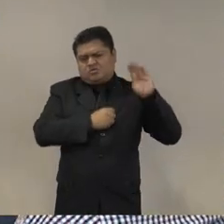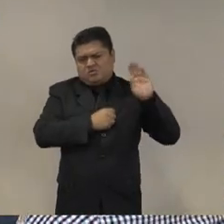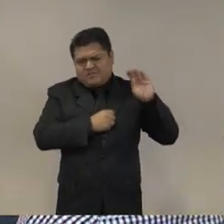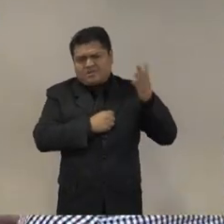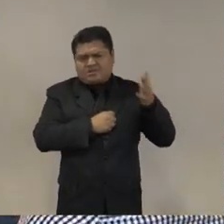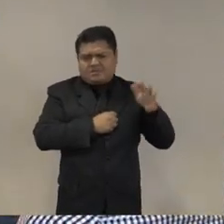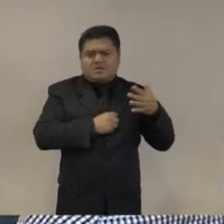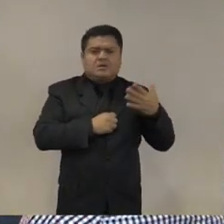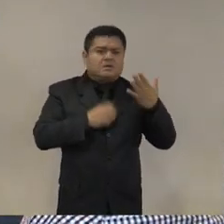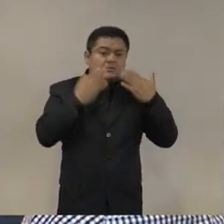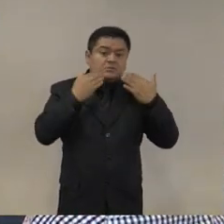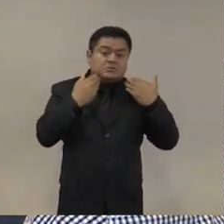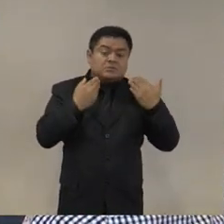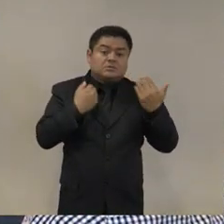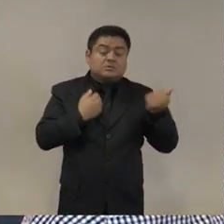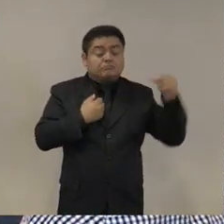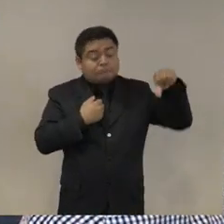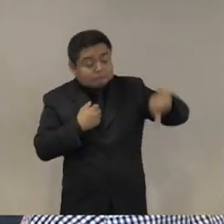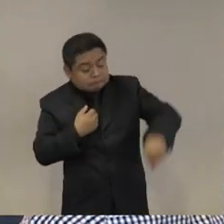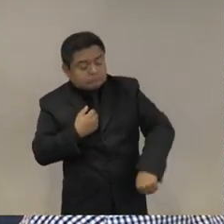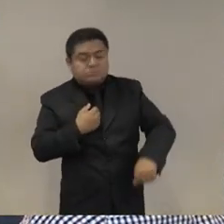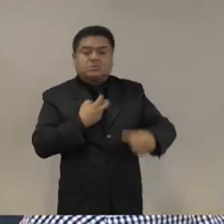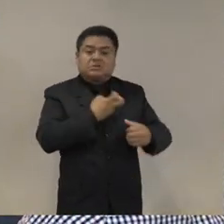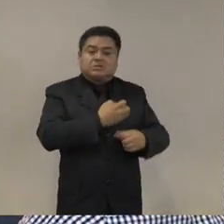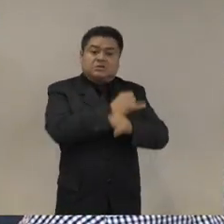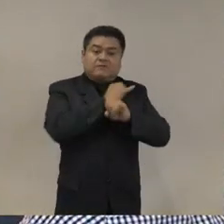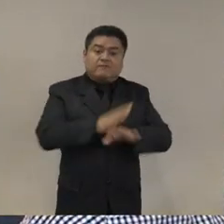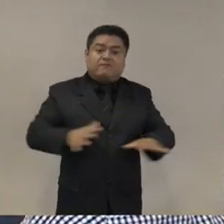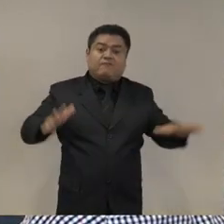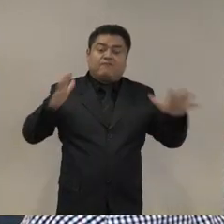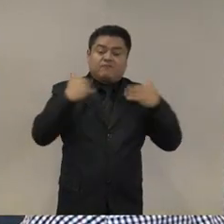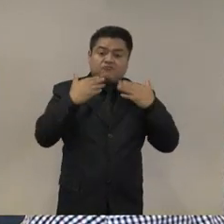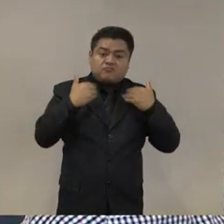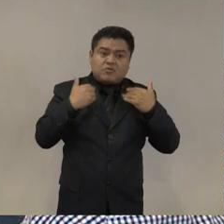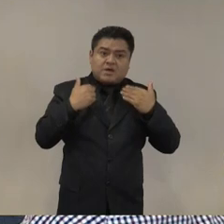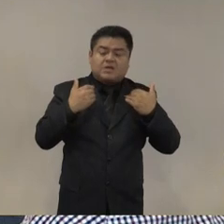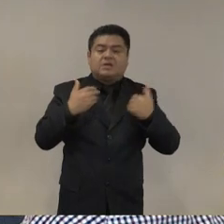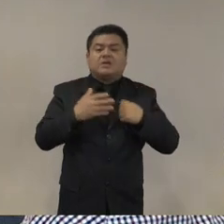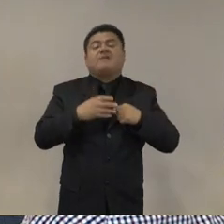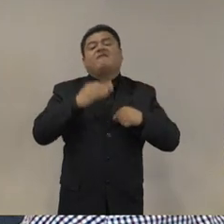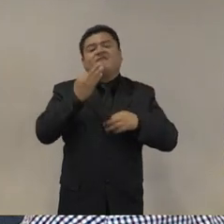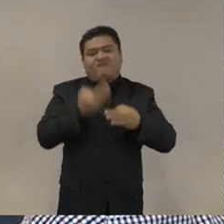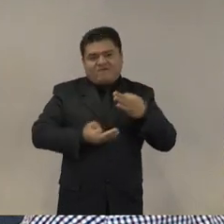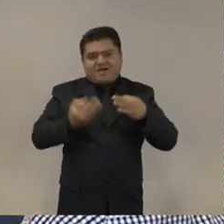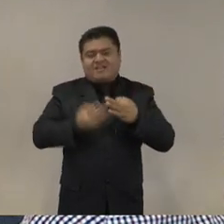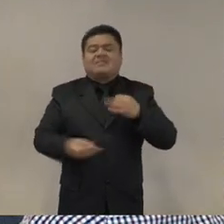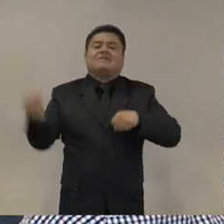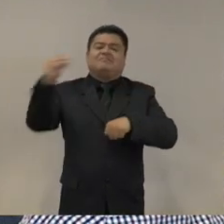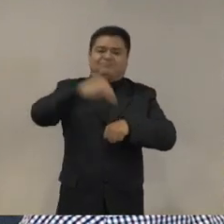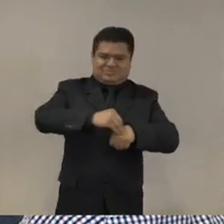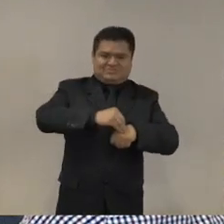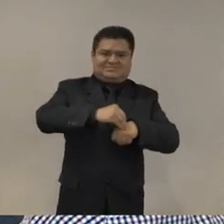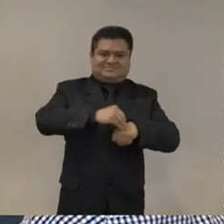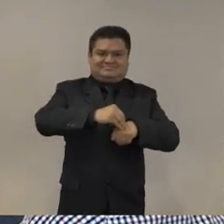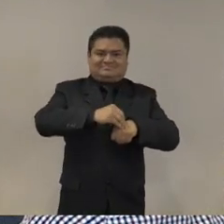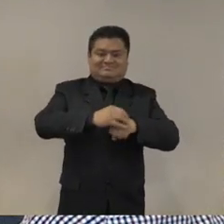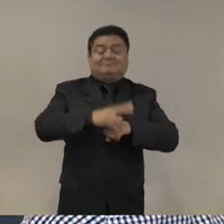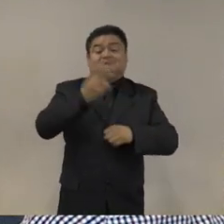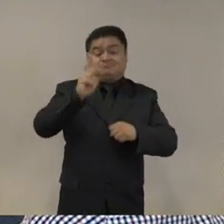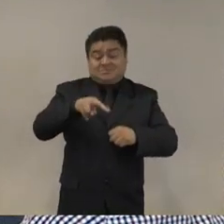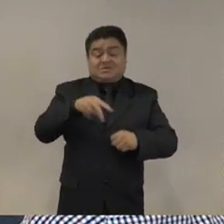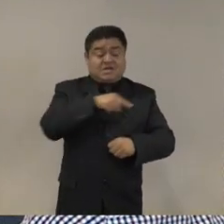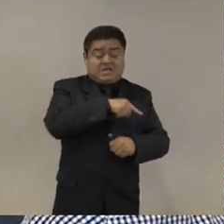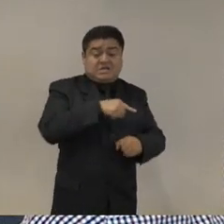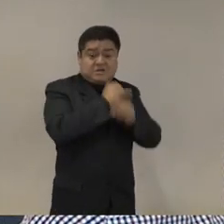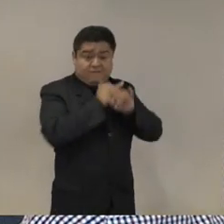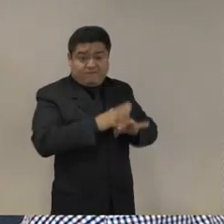los empleos en la comarca lagunera hubieran sido mucho más pronunciados porque ya para 1999 prácticamente había